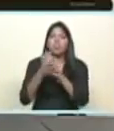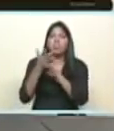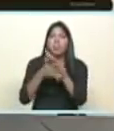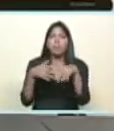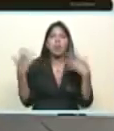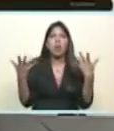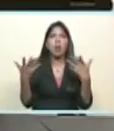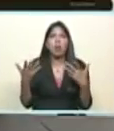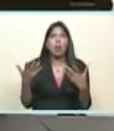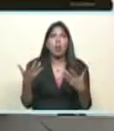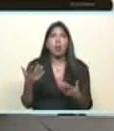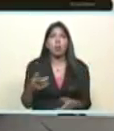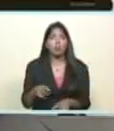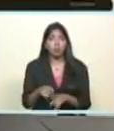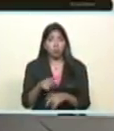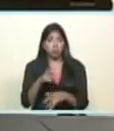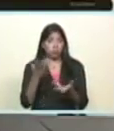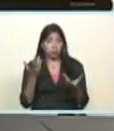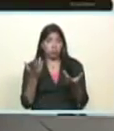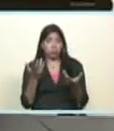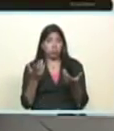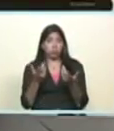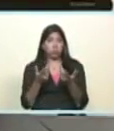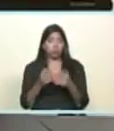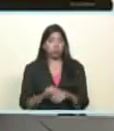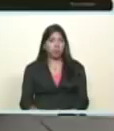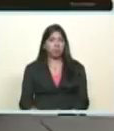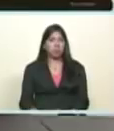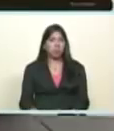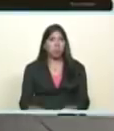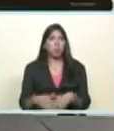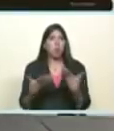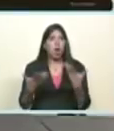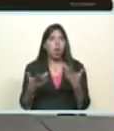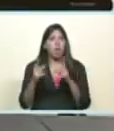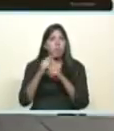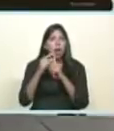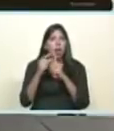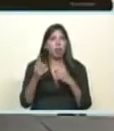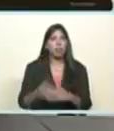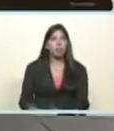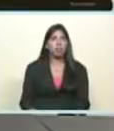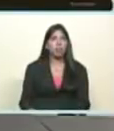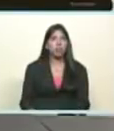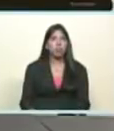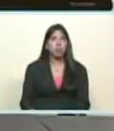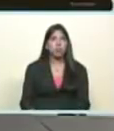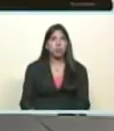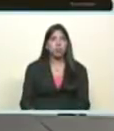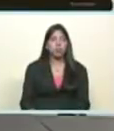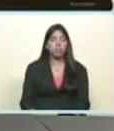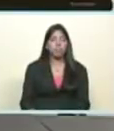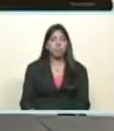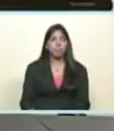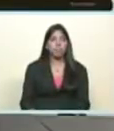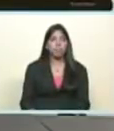¿lealtad honor democrático? ¿cómo se llama? de fachatez entreguismo